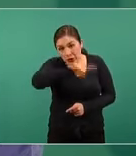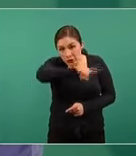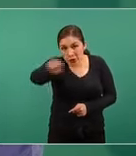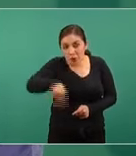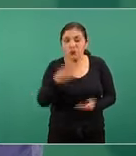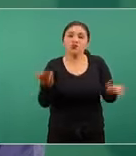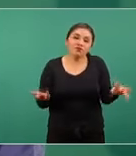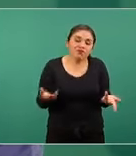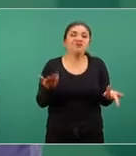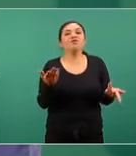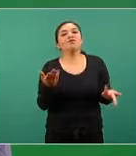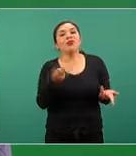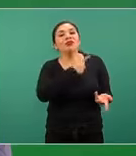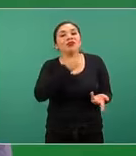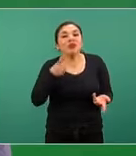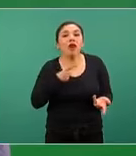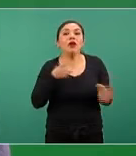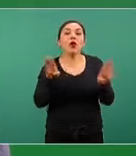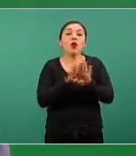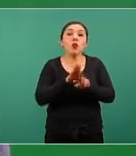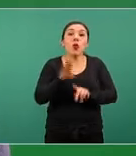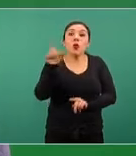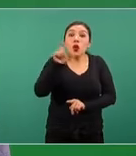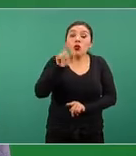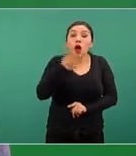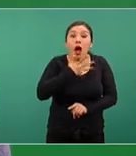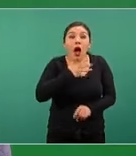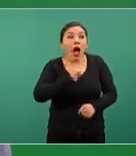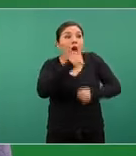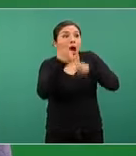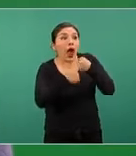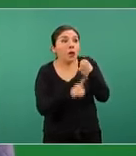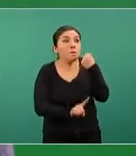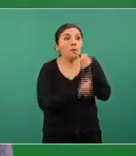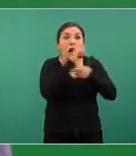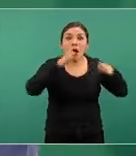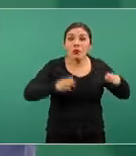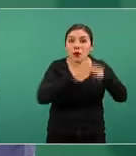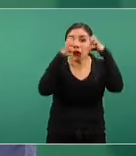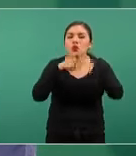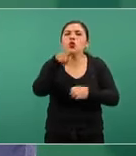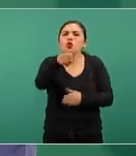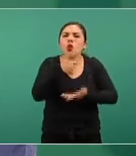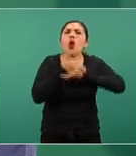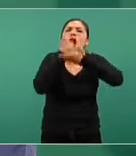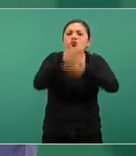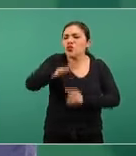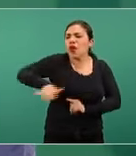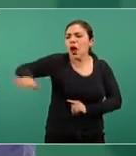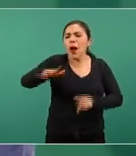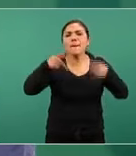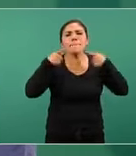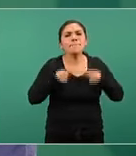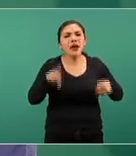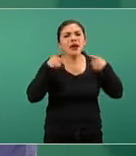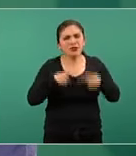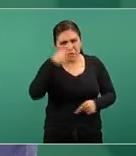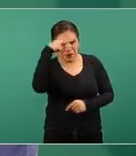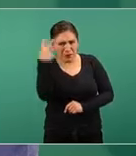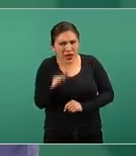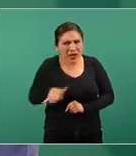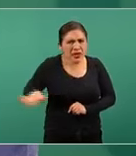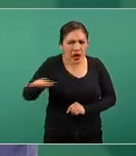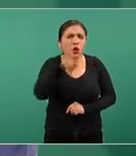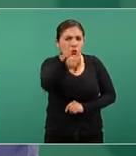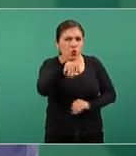es que cuando hay un evento le ayuden a la población de México en este caso ustedes